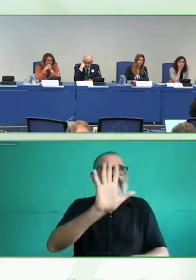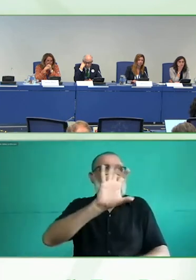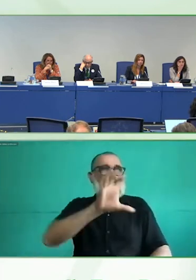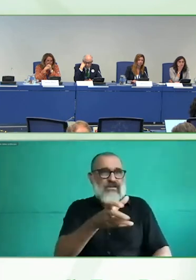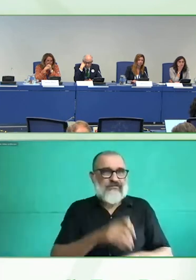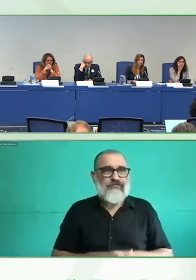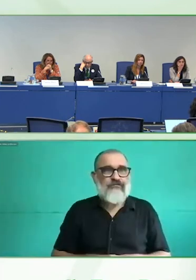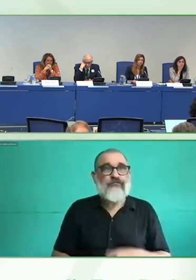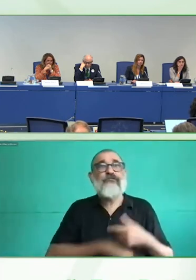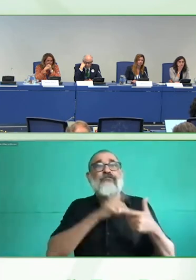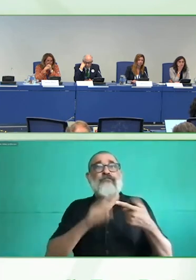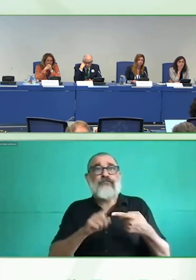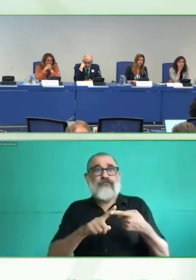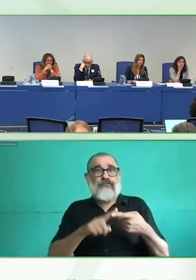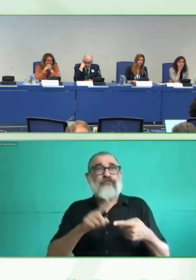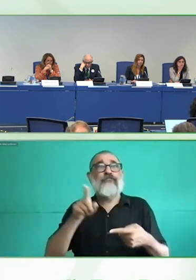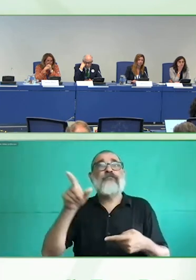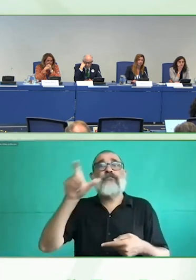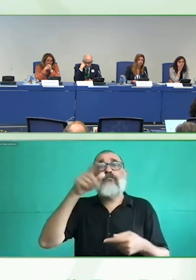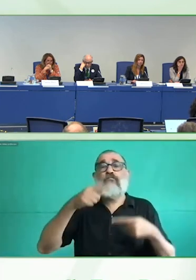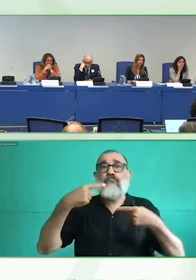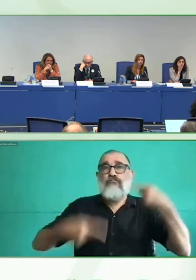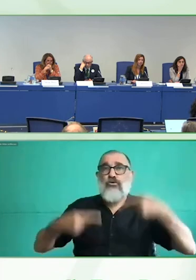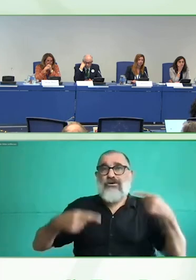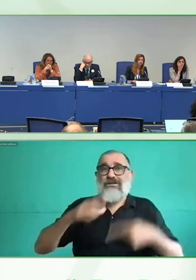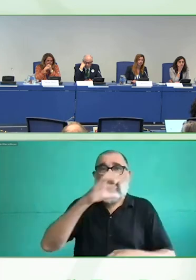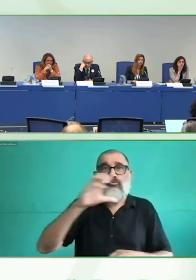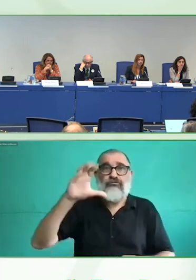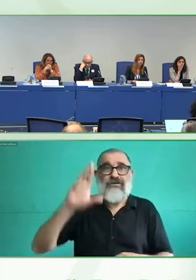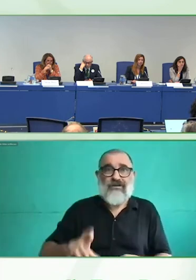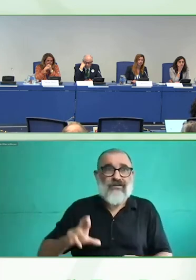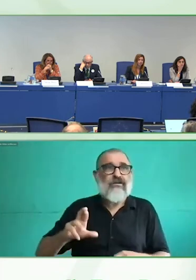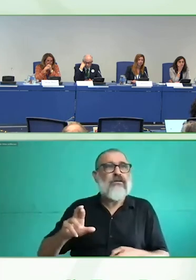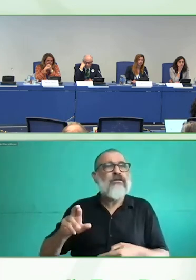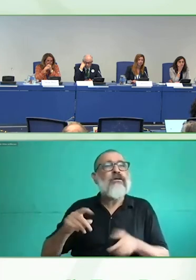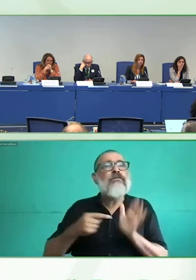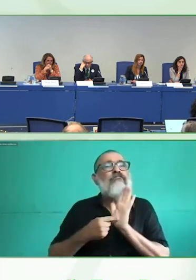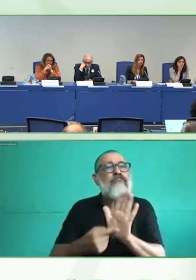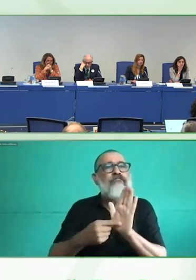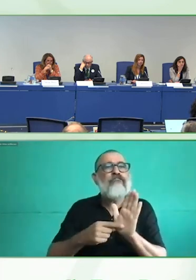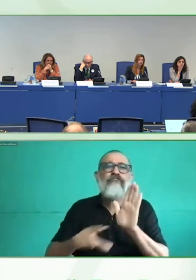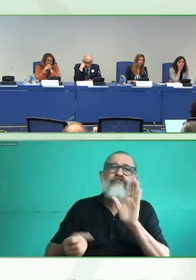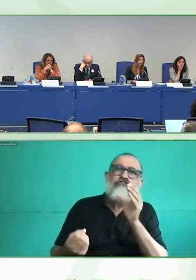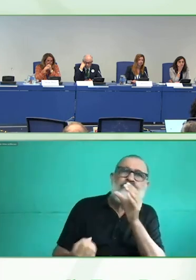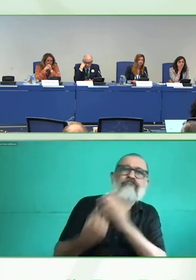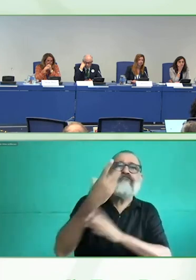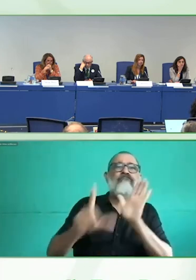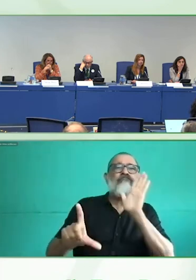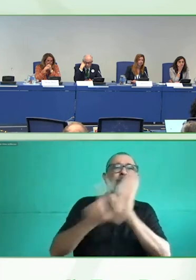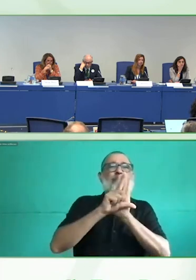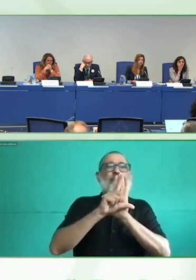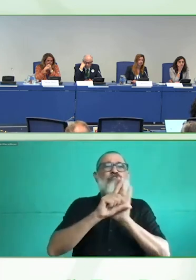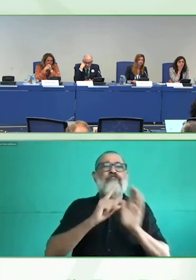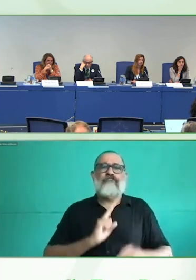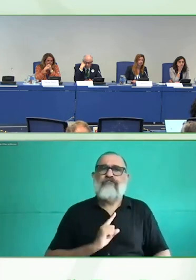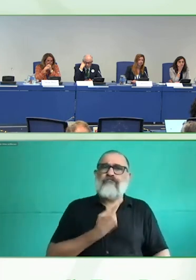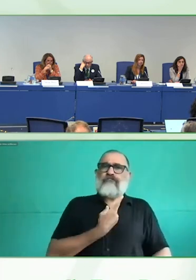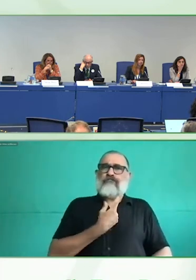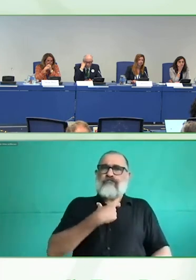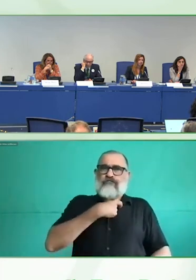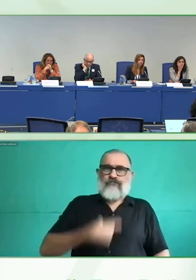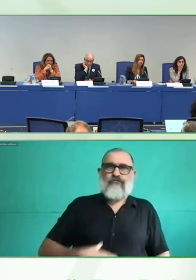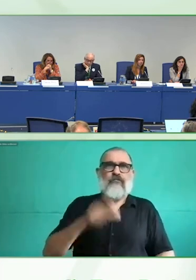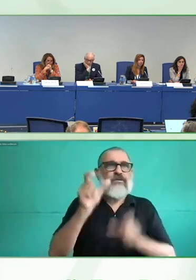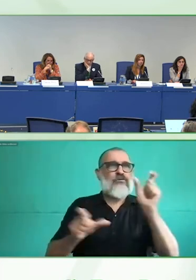Finalmente, mencionamos la práctica española desarrollada por la empresa Mouse4All, que presentó un dispositivo que permite al usuario manejar una